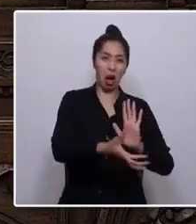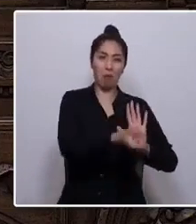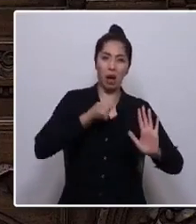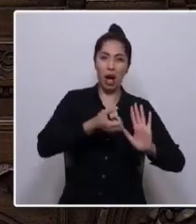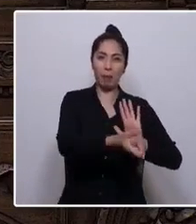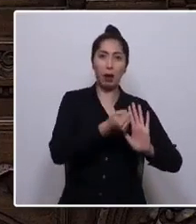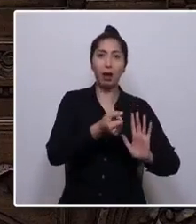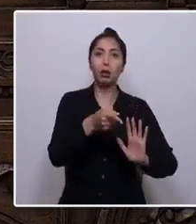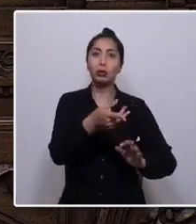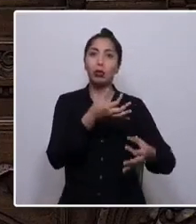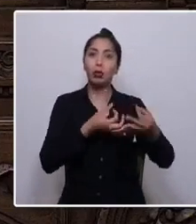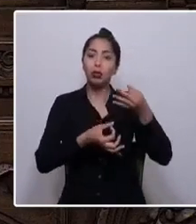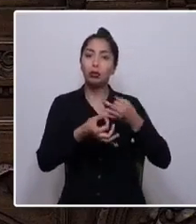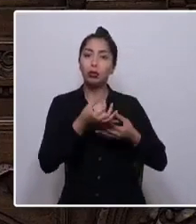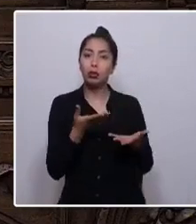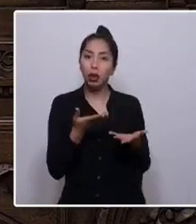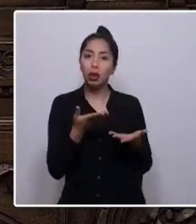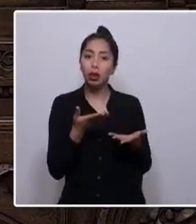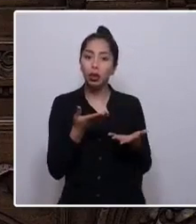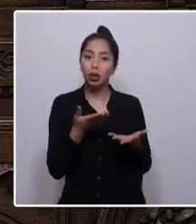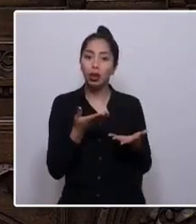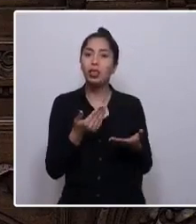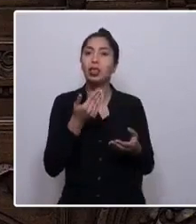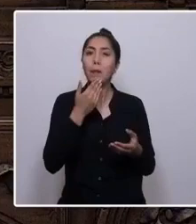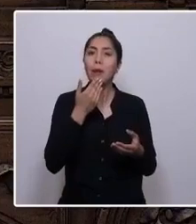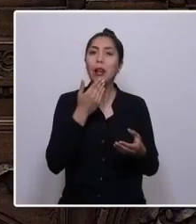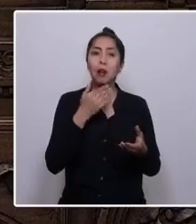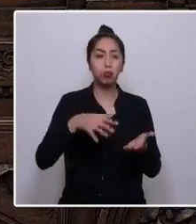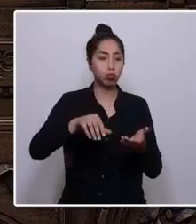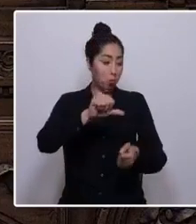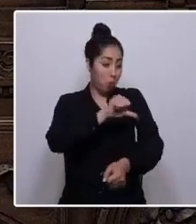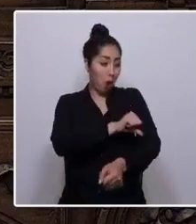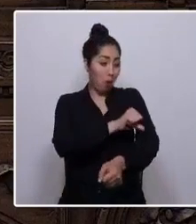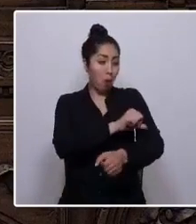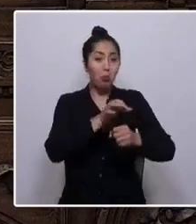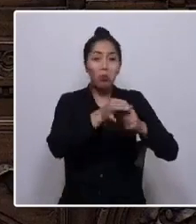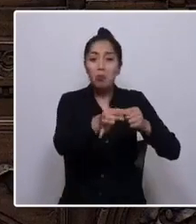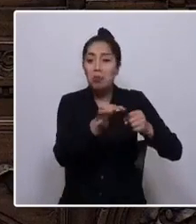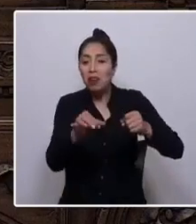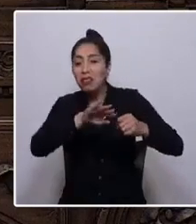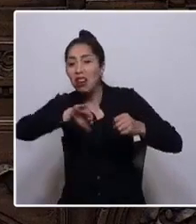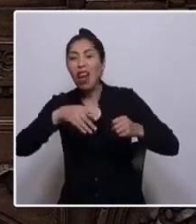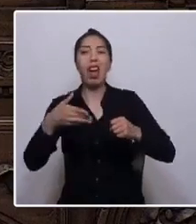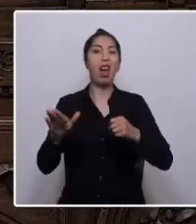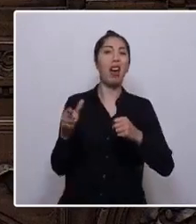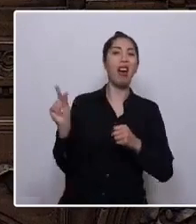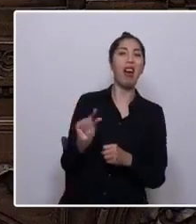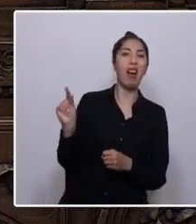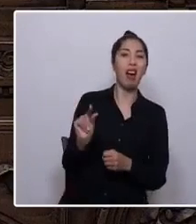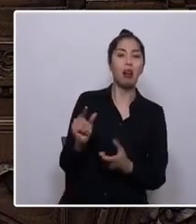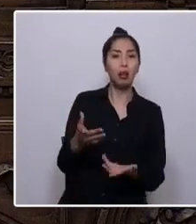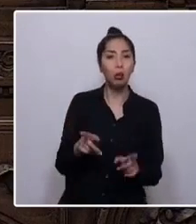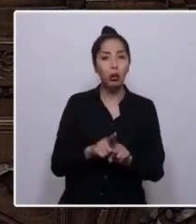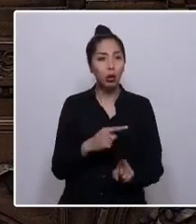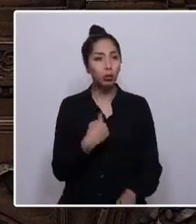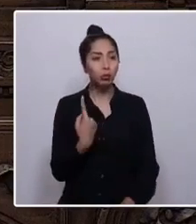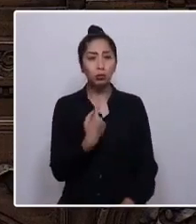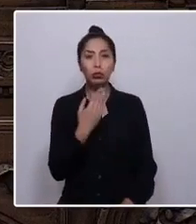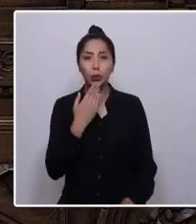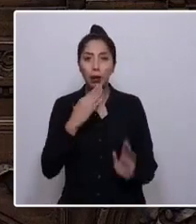negar la otredad, la periferia, como si la otredad y la periferia no fuésemos la mayoría.